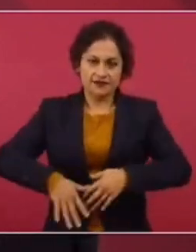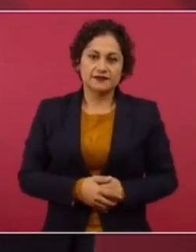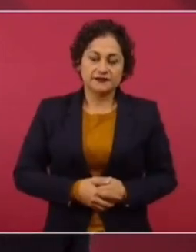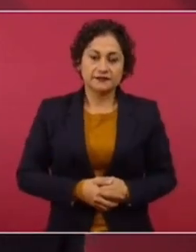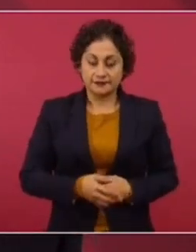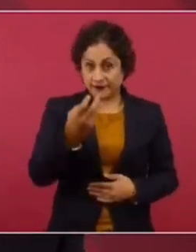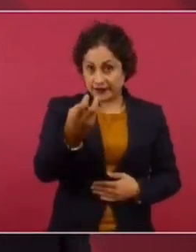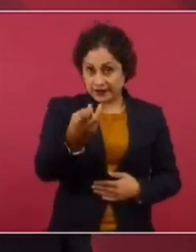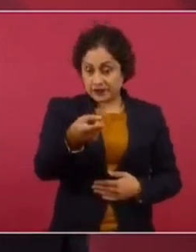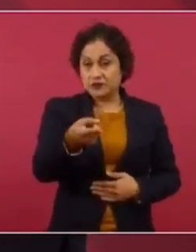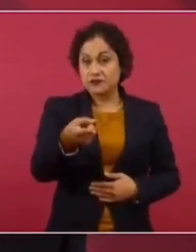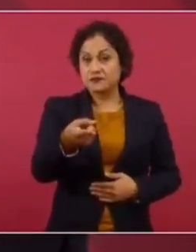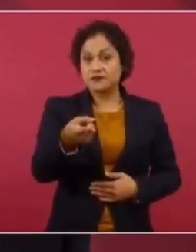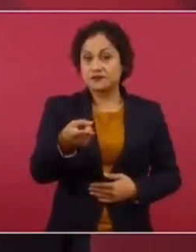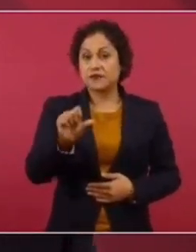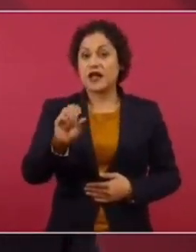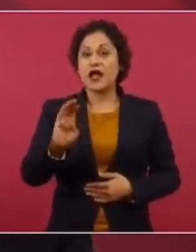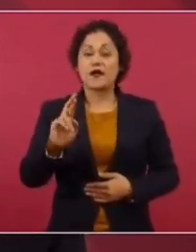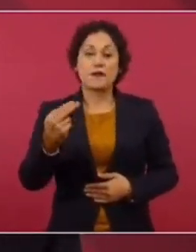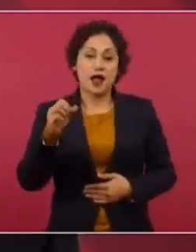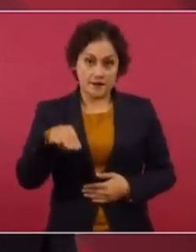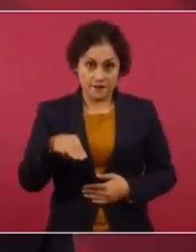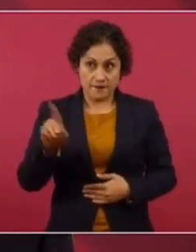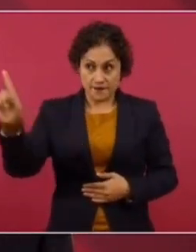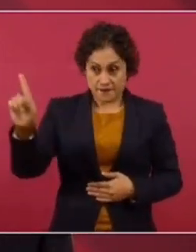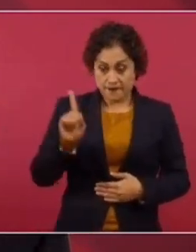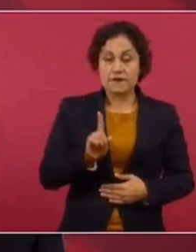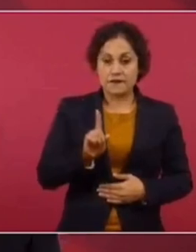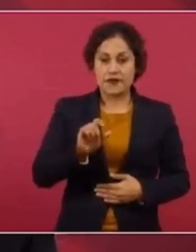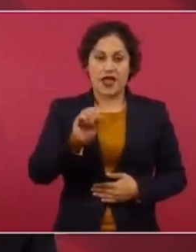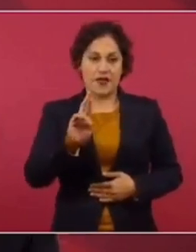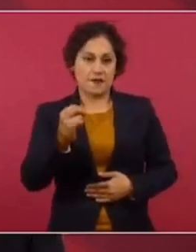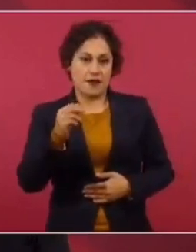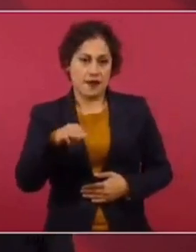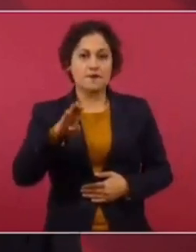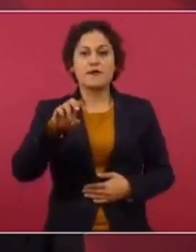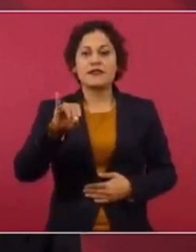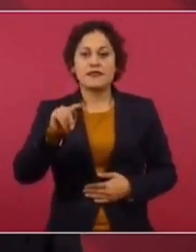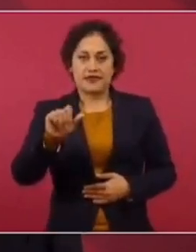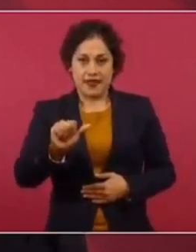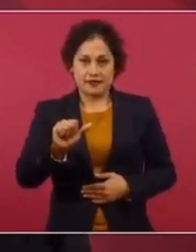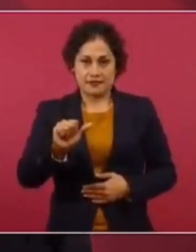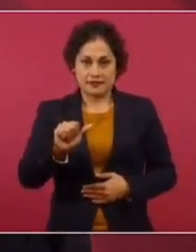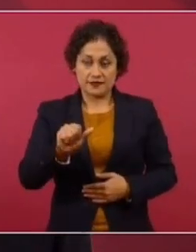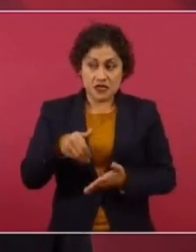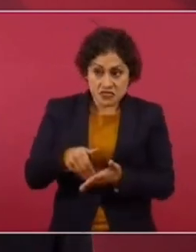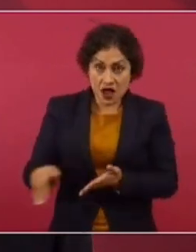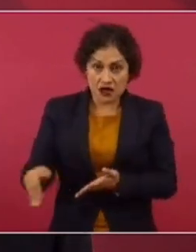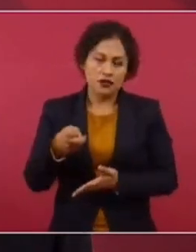Abraham, Mendieta, es una ofensa.